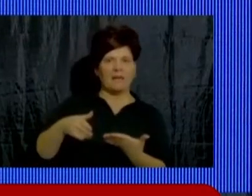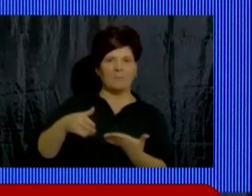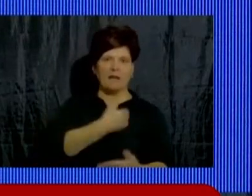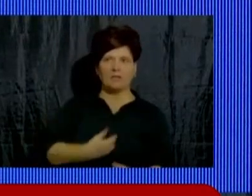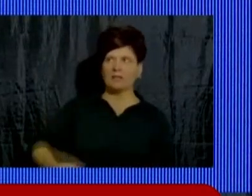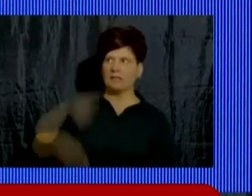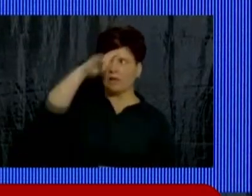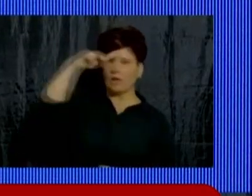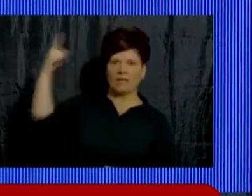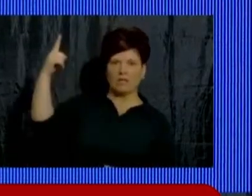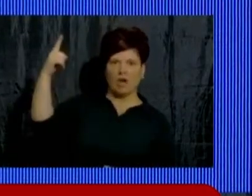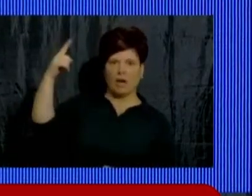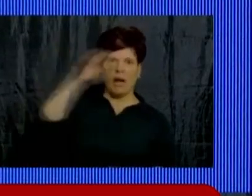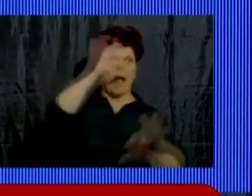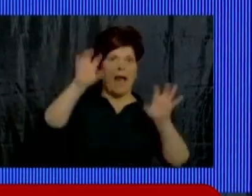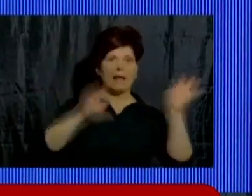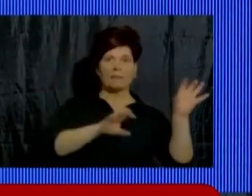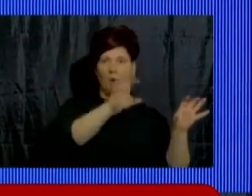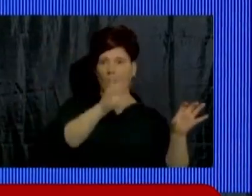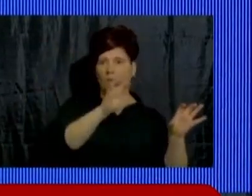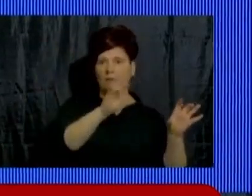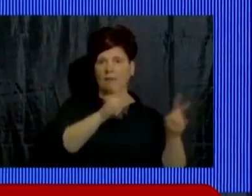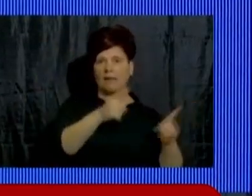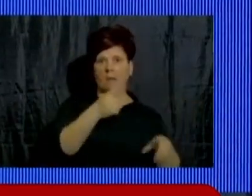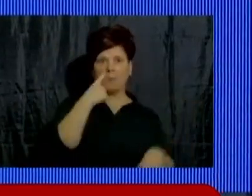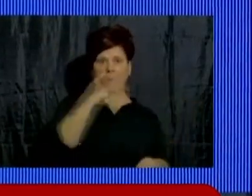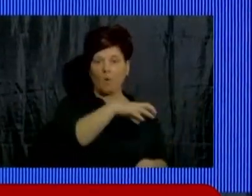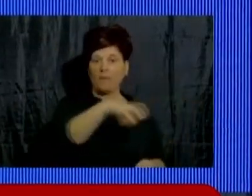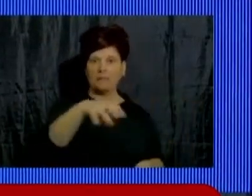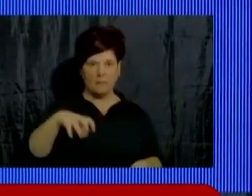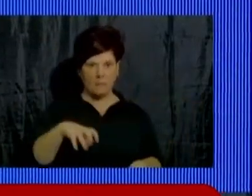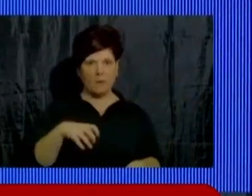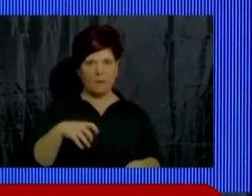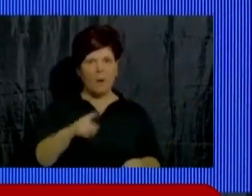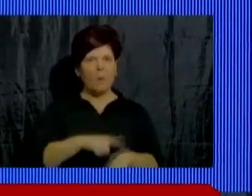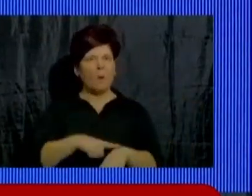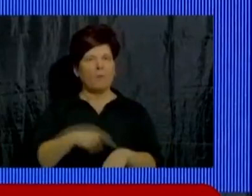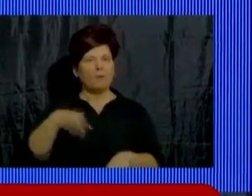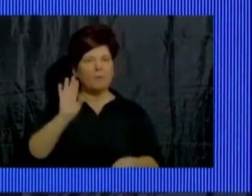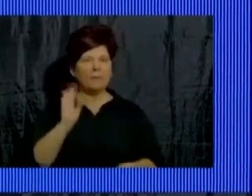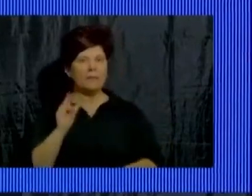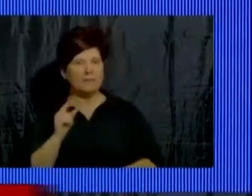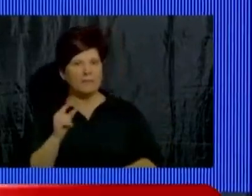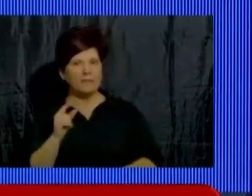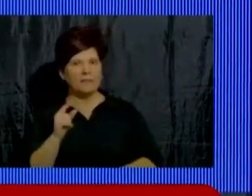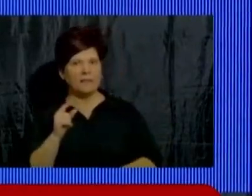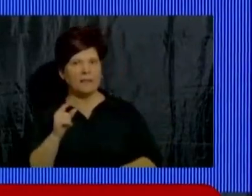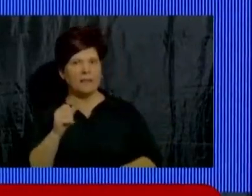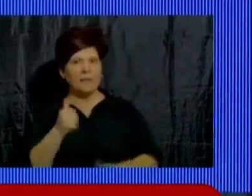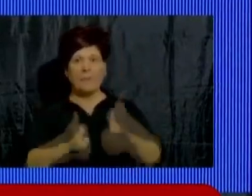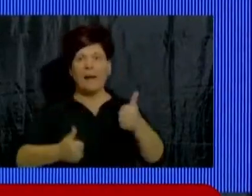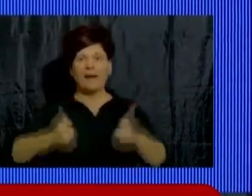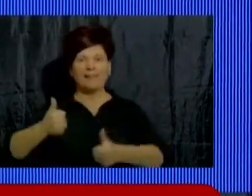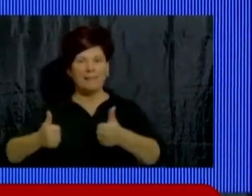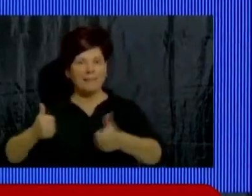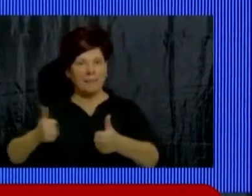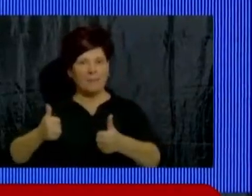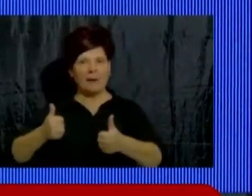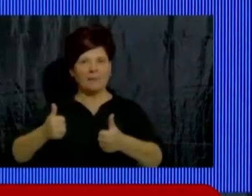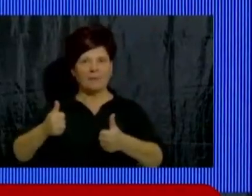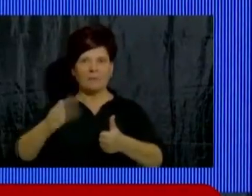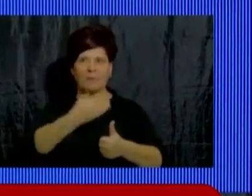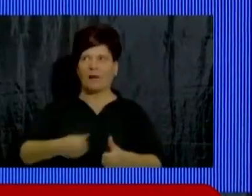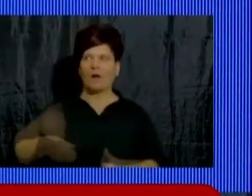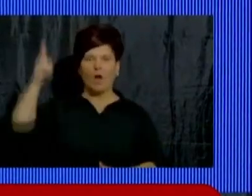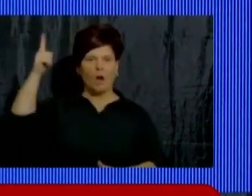hacia las provincias y los municipios. En el momento más duro donde la coparticipación cae por la detracción que hace el Gobierno